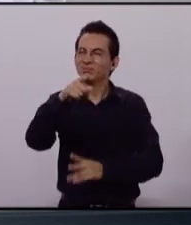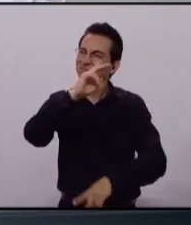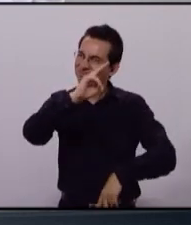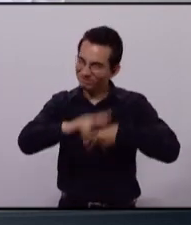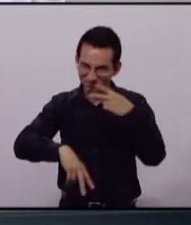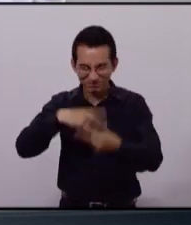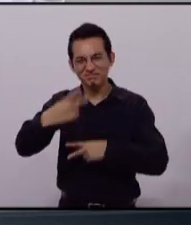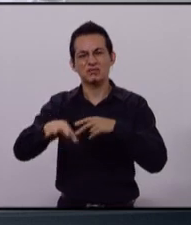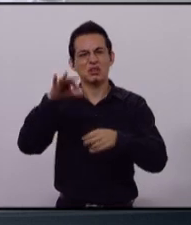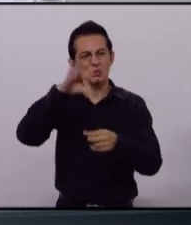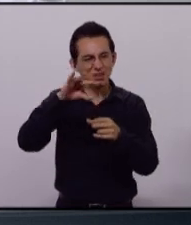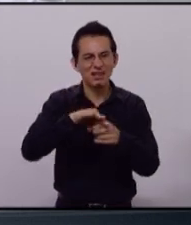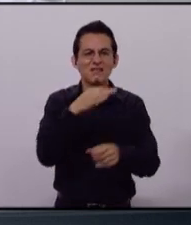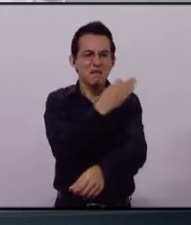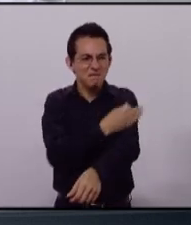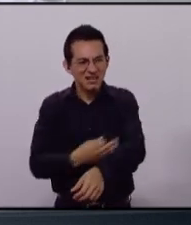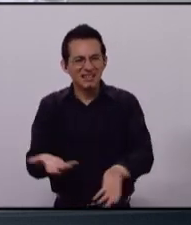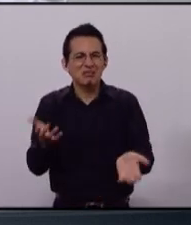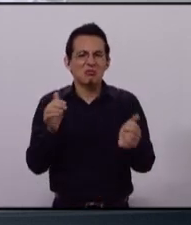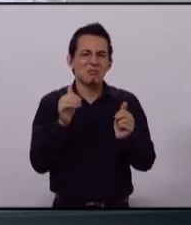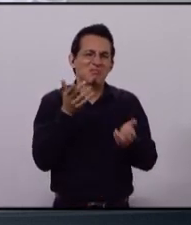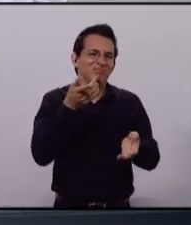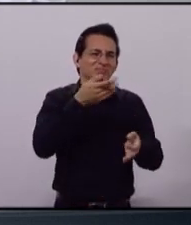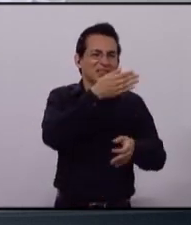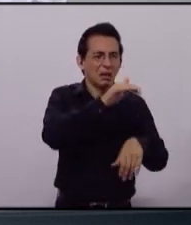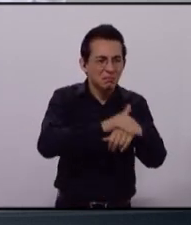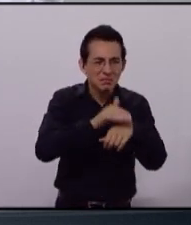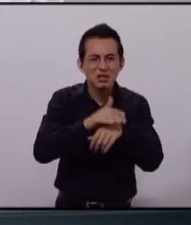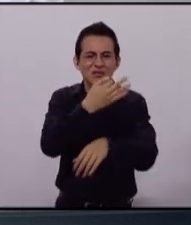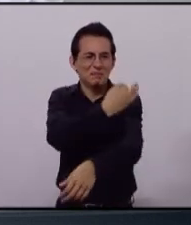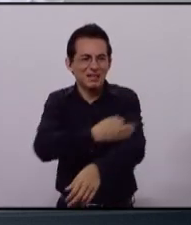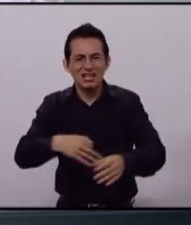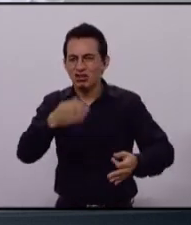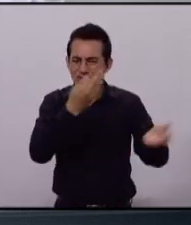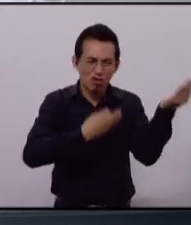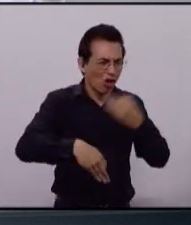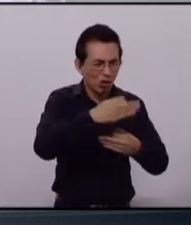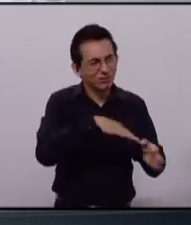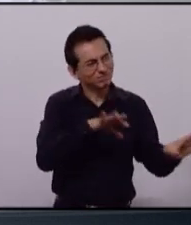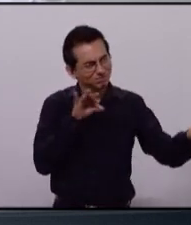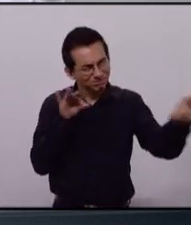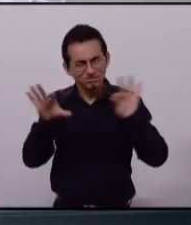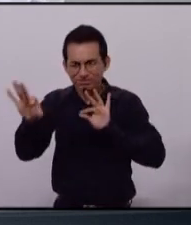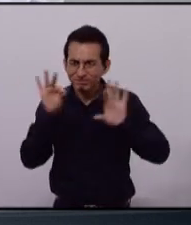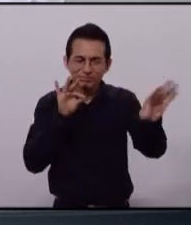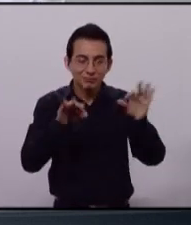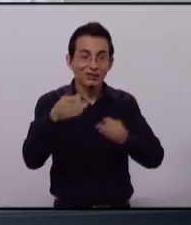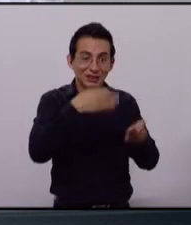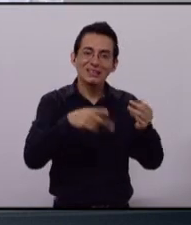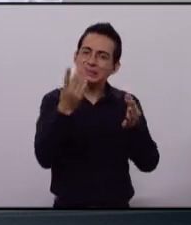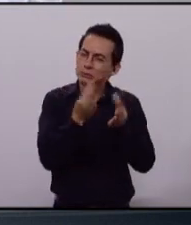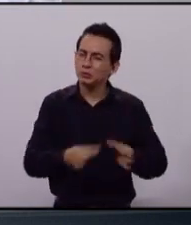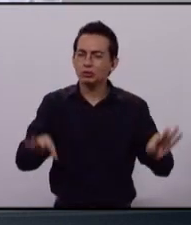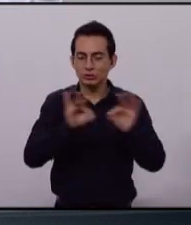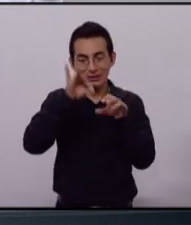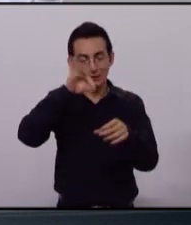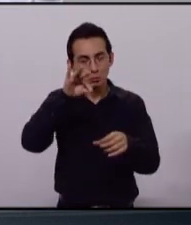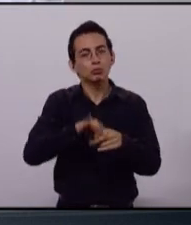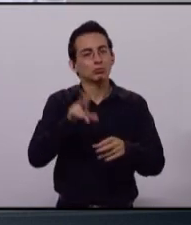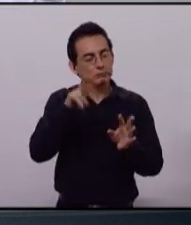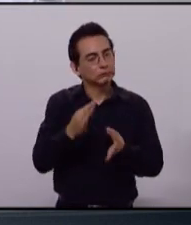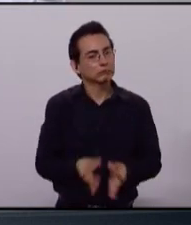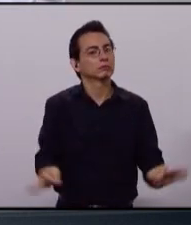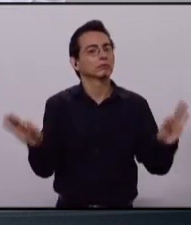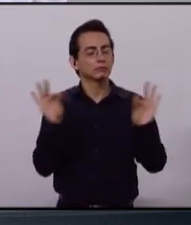votar, inviten a la familia, al compadre, al amigo, al vecino, a este ejercicio democrático donde tu voto de verdad cuenta.